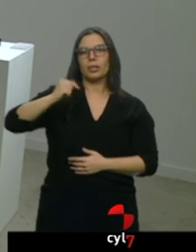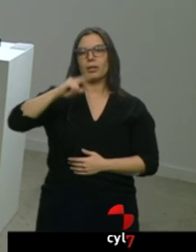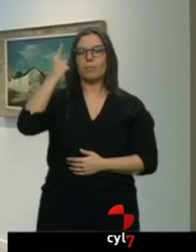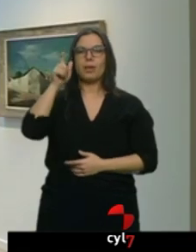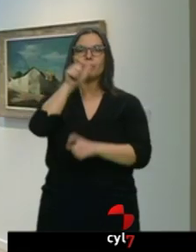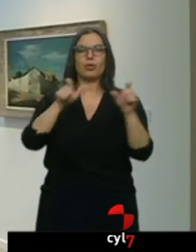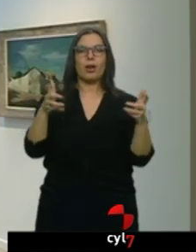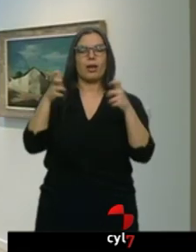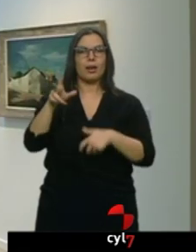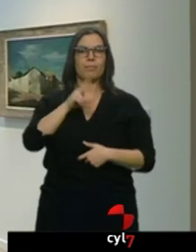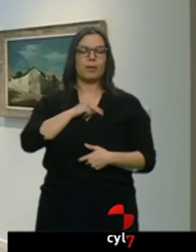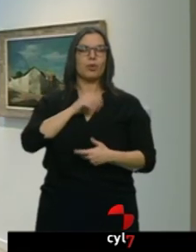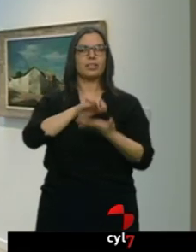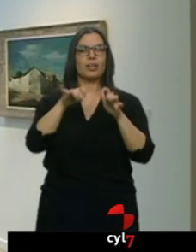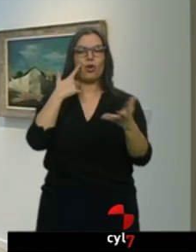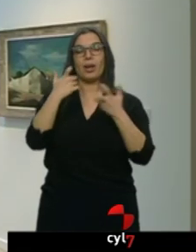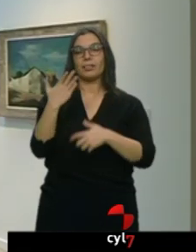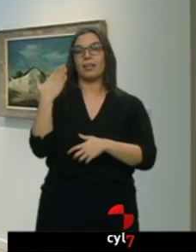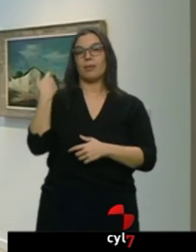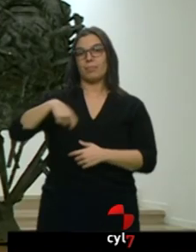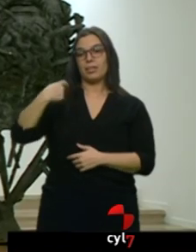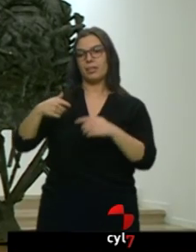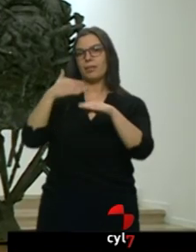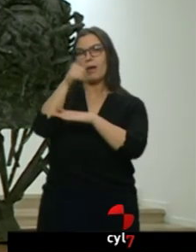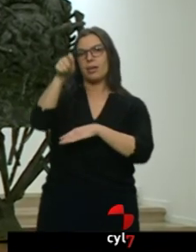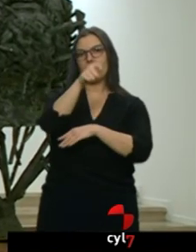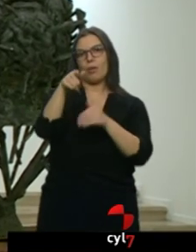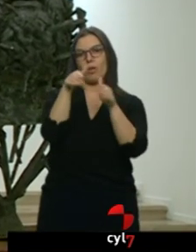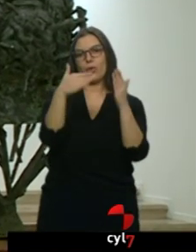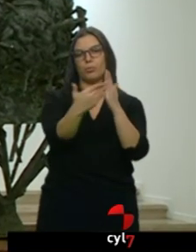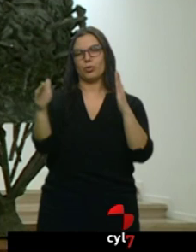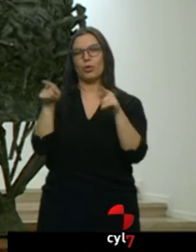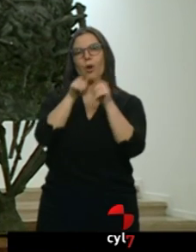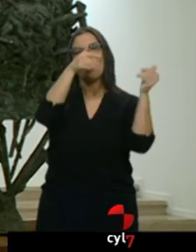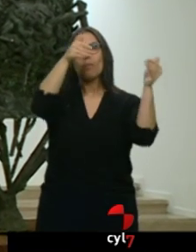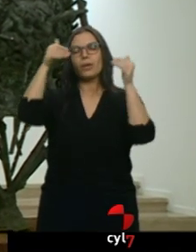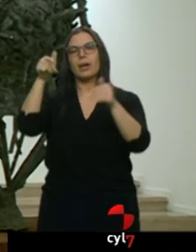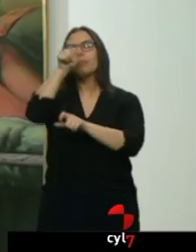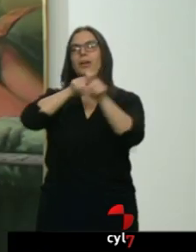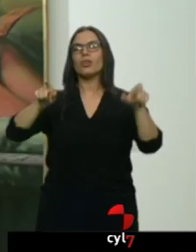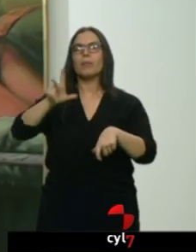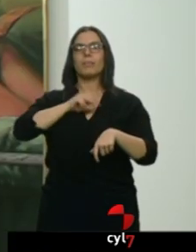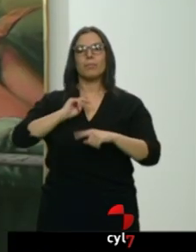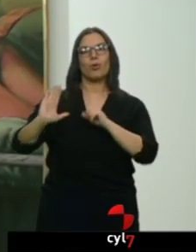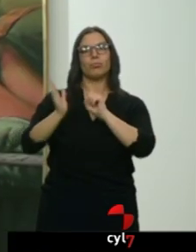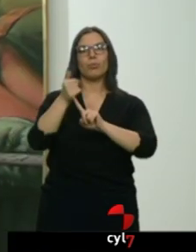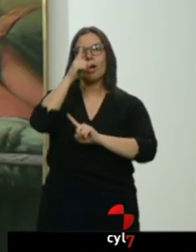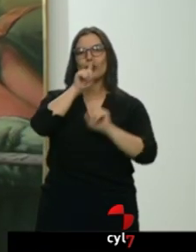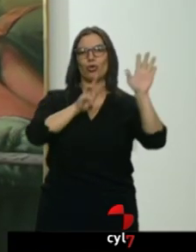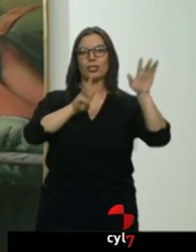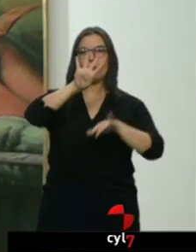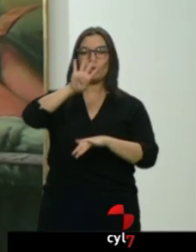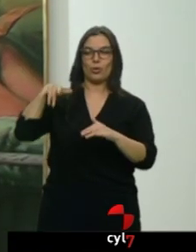Juan Vicente Herrera inauguró ayer esta exposición que homenajea a los premiados desde el año 1984. Una muestra de